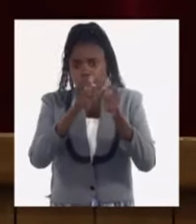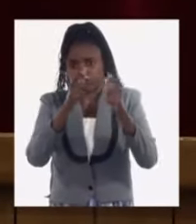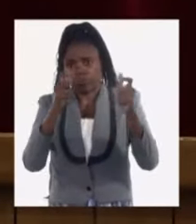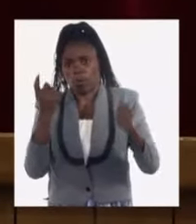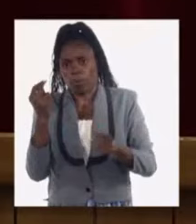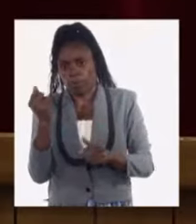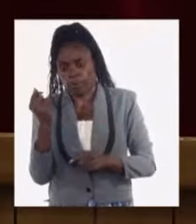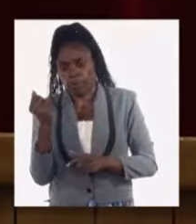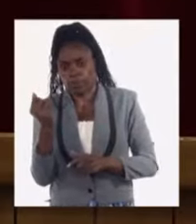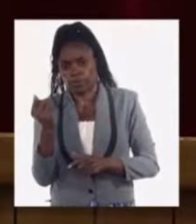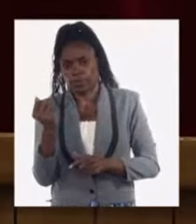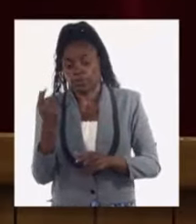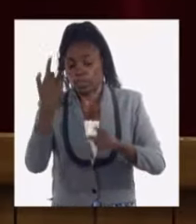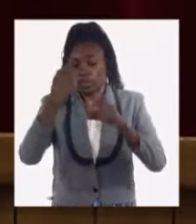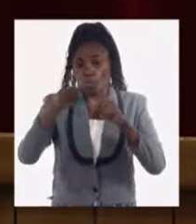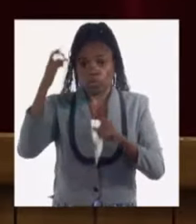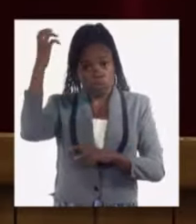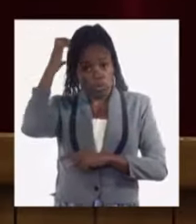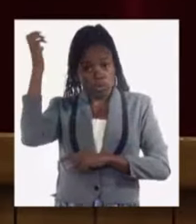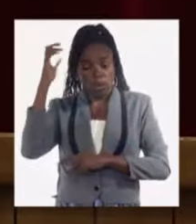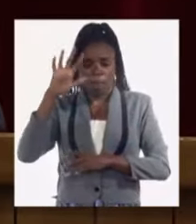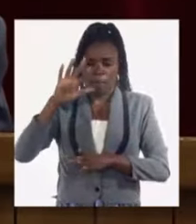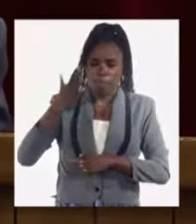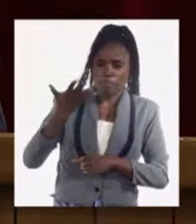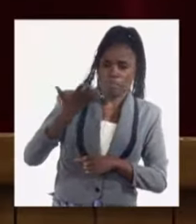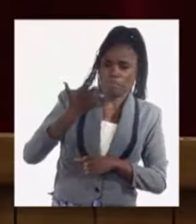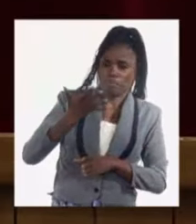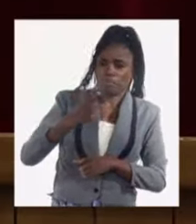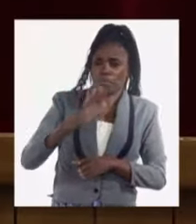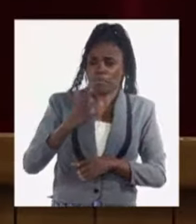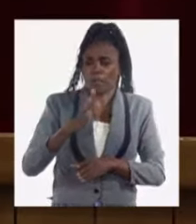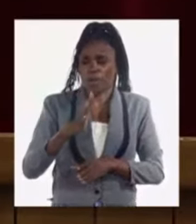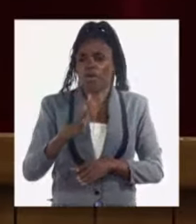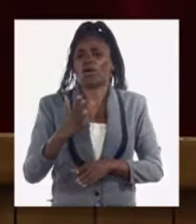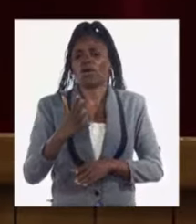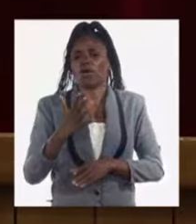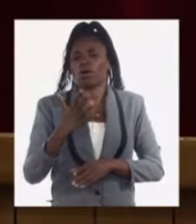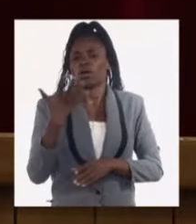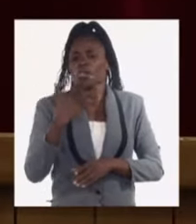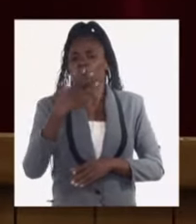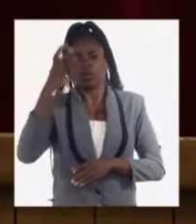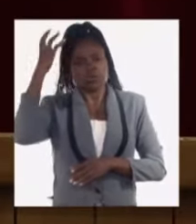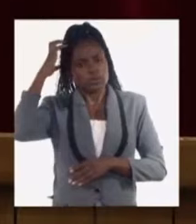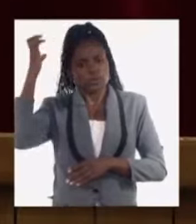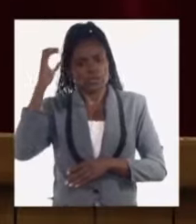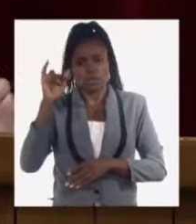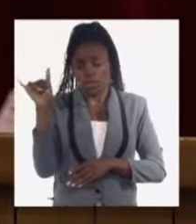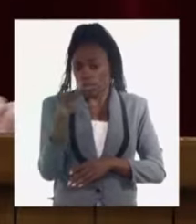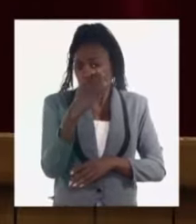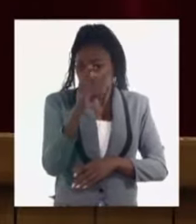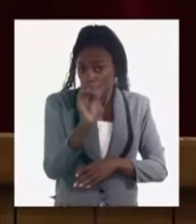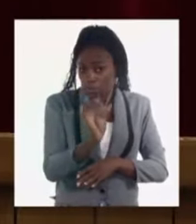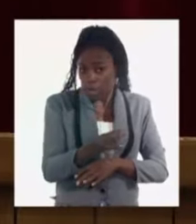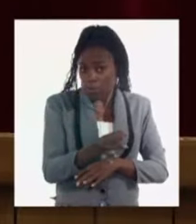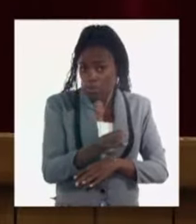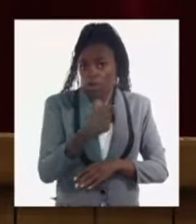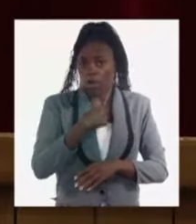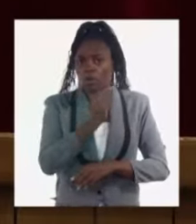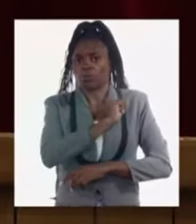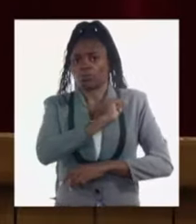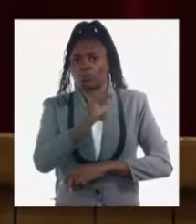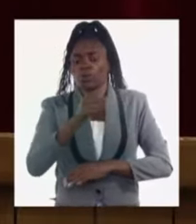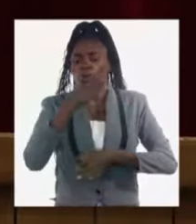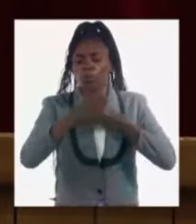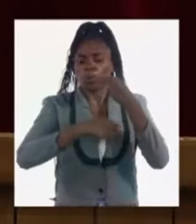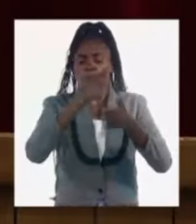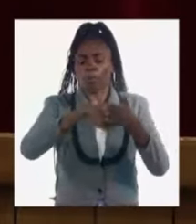en el sector no estatal y un tanto inferior en el sector estatal. Sigue siendo este y así lo veremos ahora cuando demos